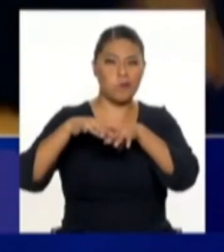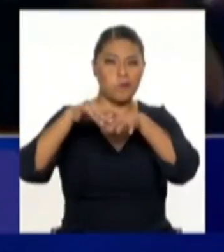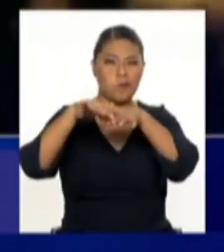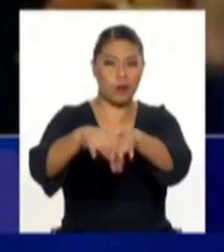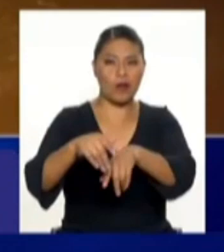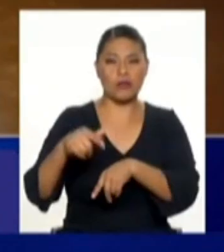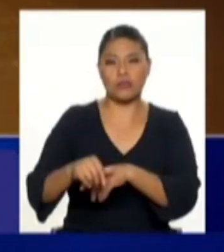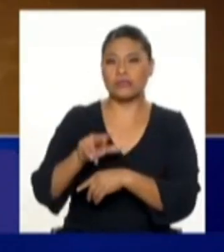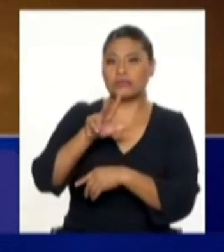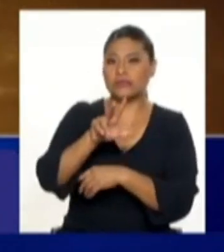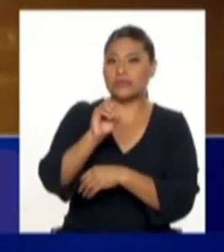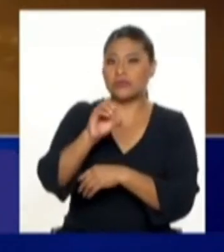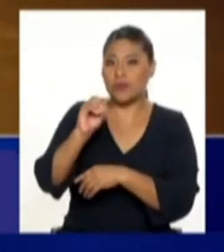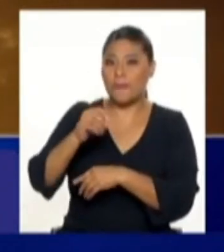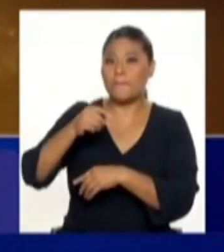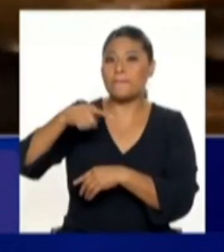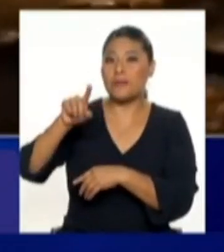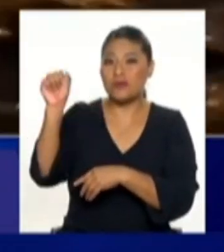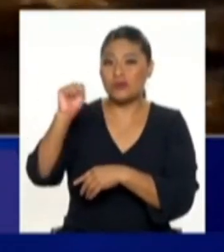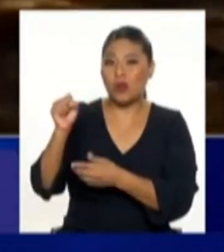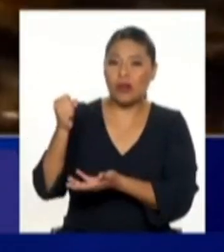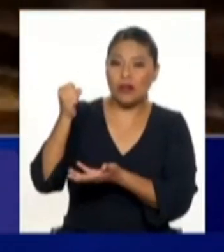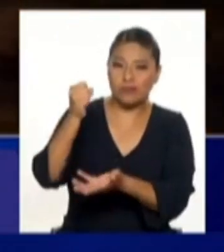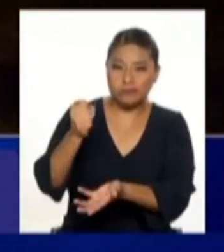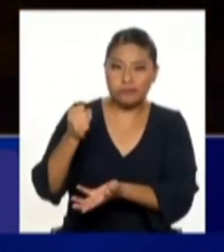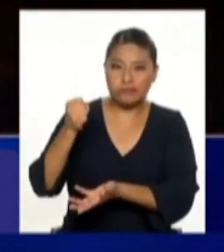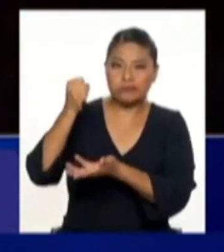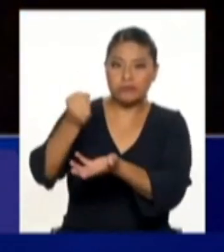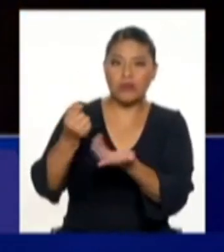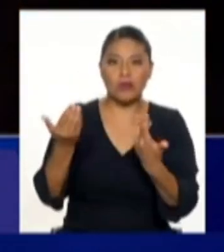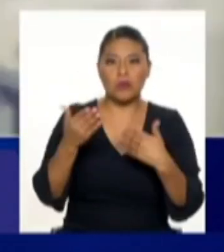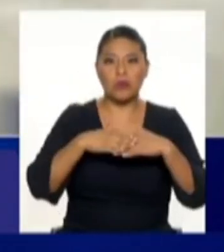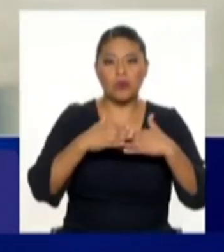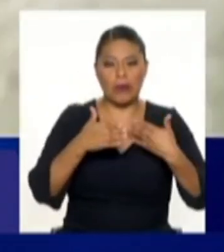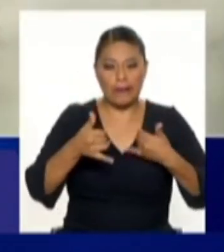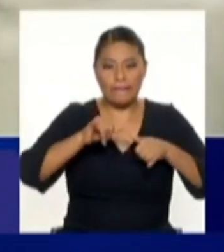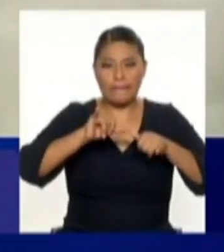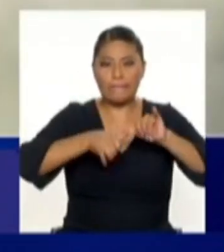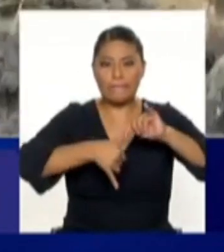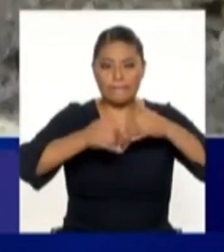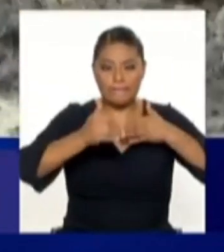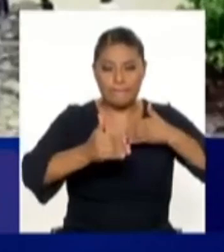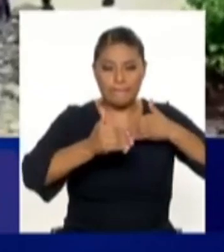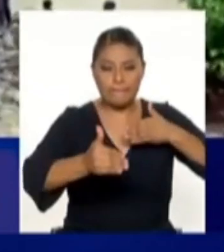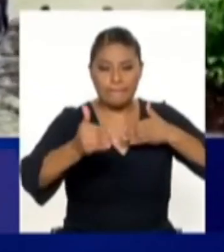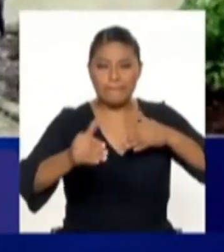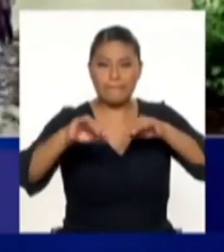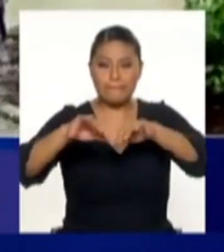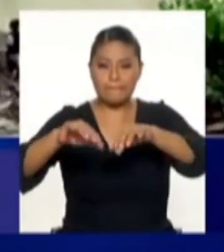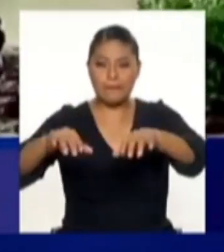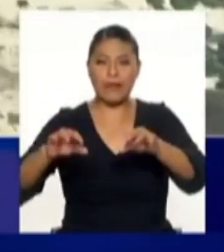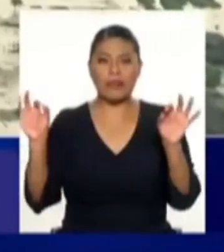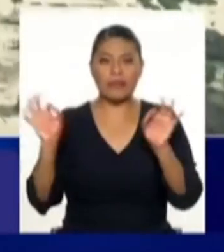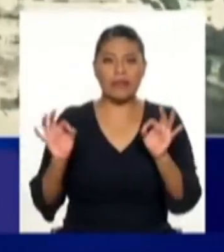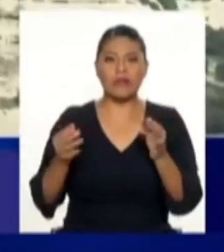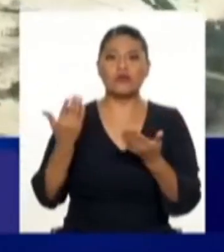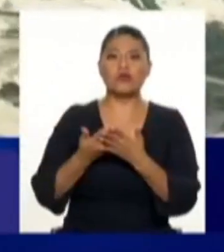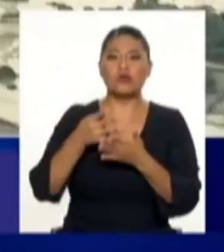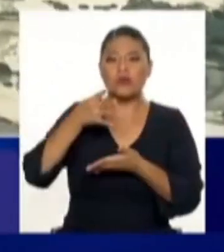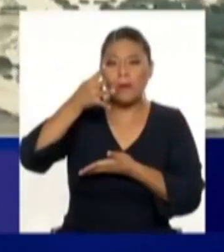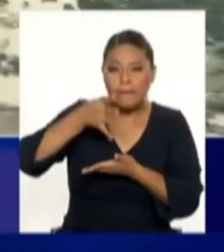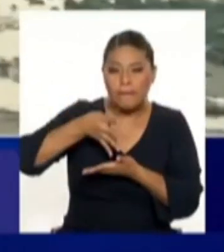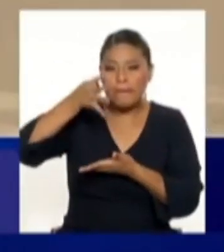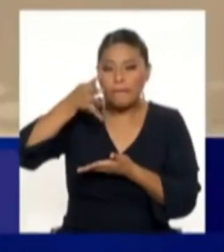millones de soles y a la fecha no hay ni un metro cuadrado de enrocamiento de algo. Todos son estudios.